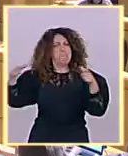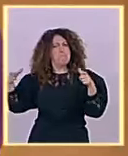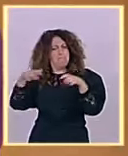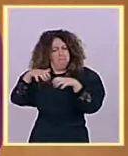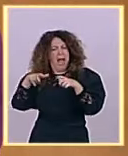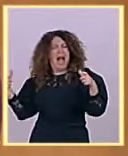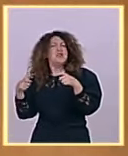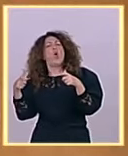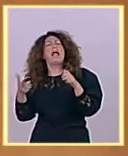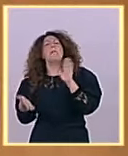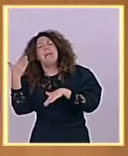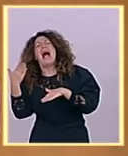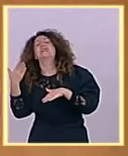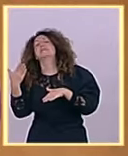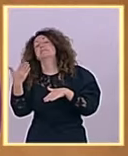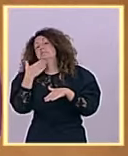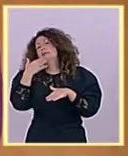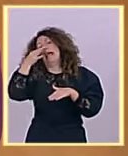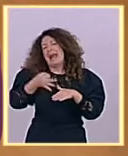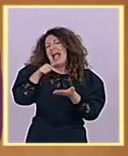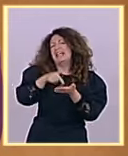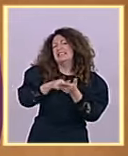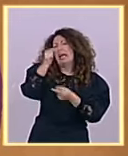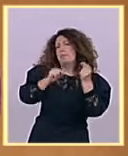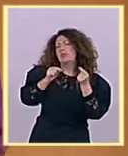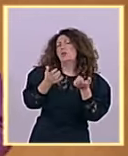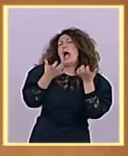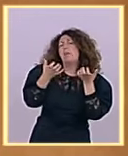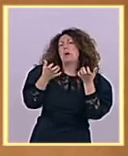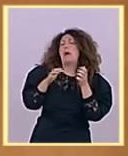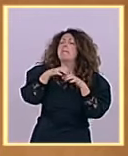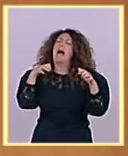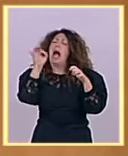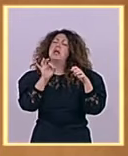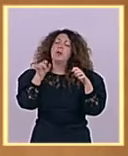supervivencia? ¿O es un problema de talante democrático, señor Feijó?